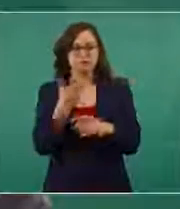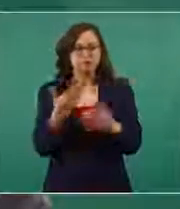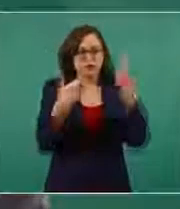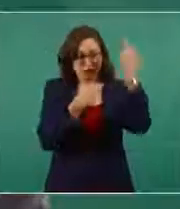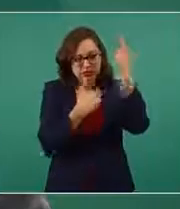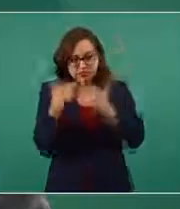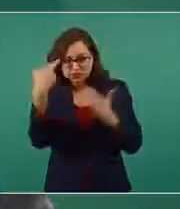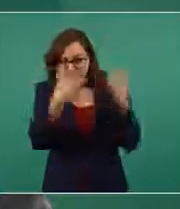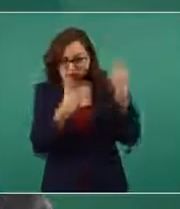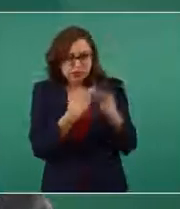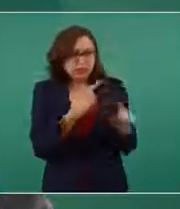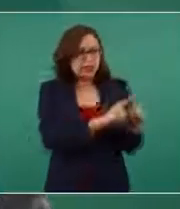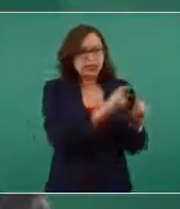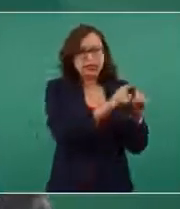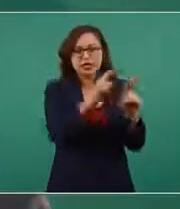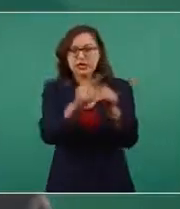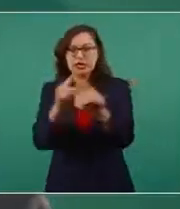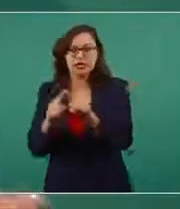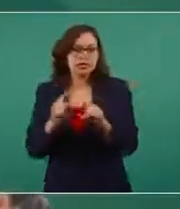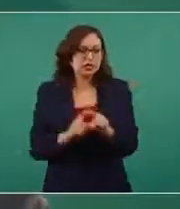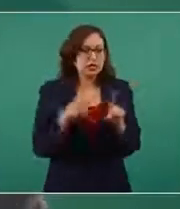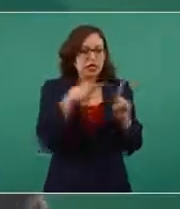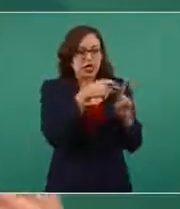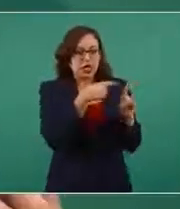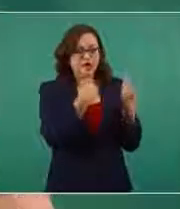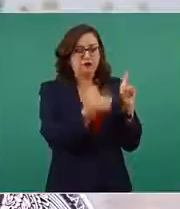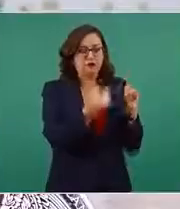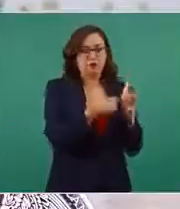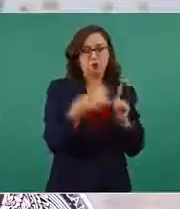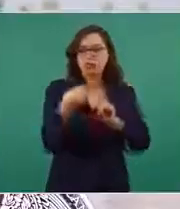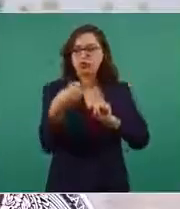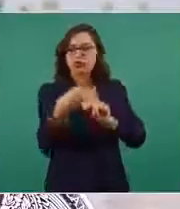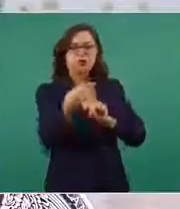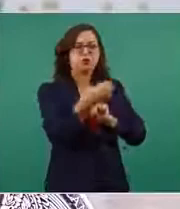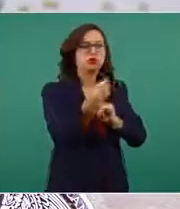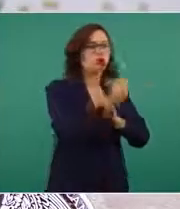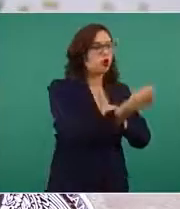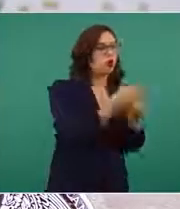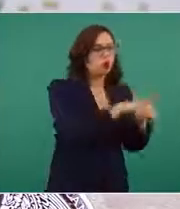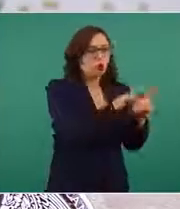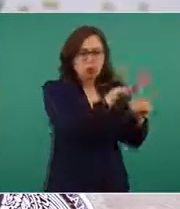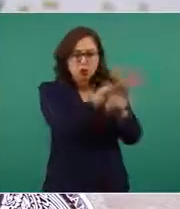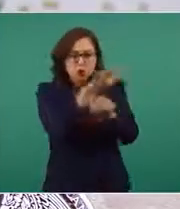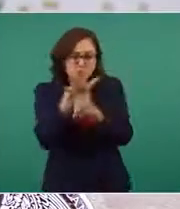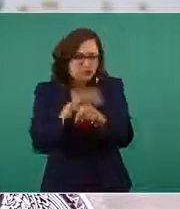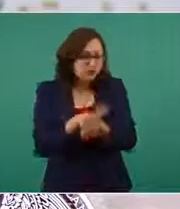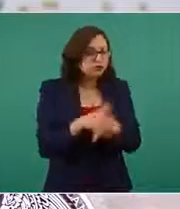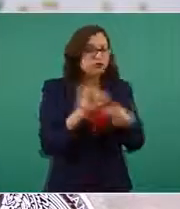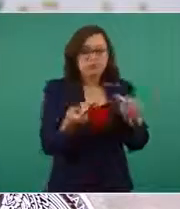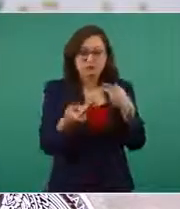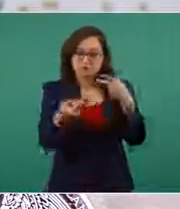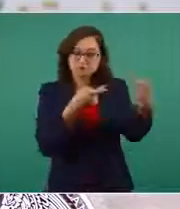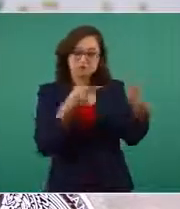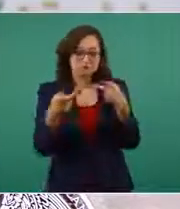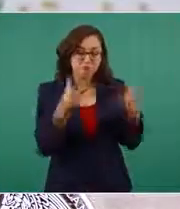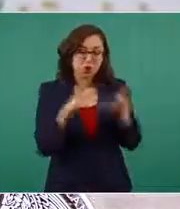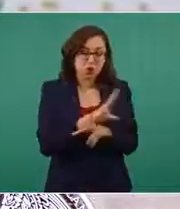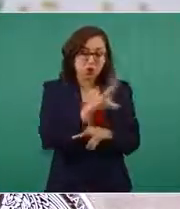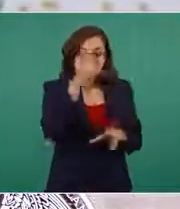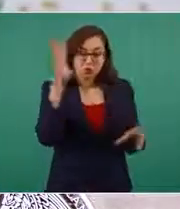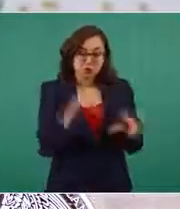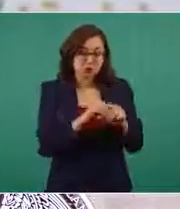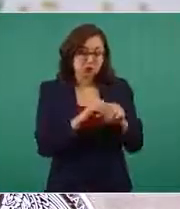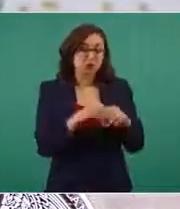estudios, de casos y contactos, y se hacen las intervenciones no solamente de